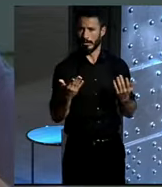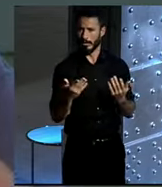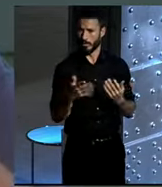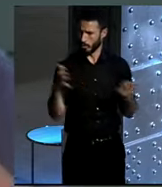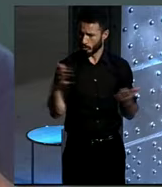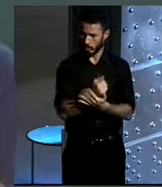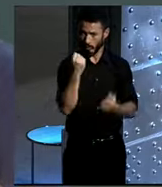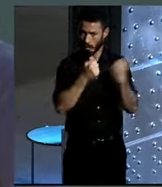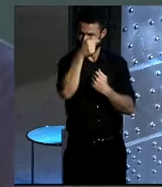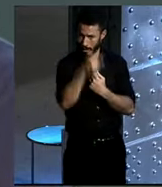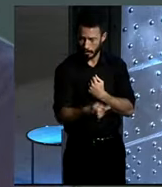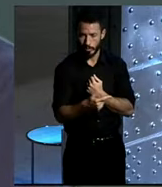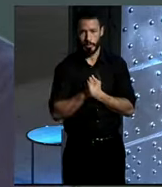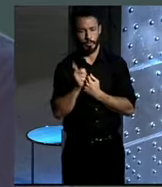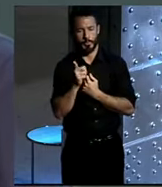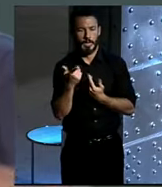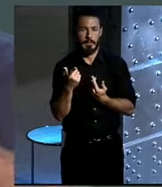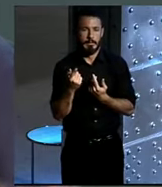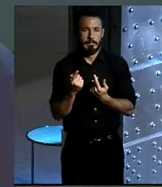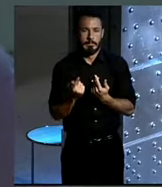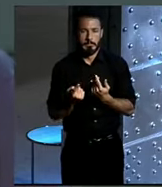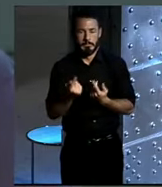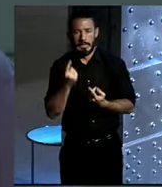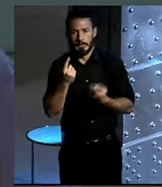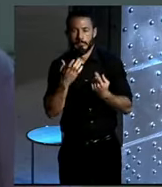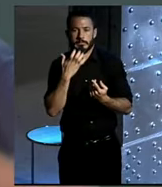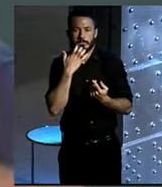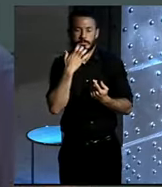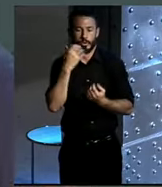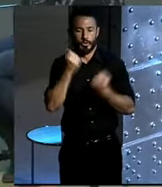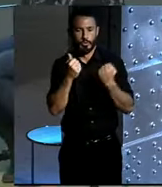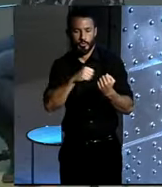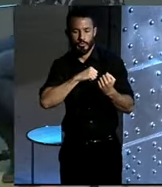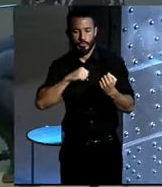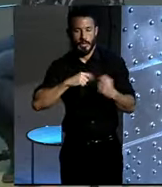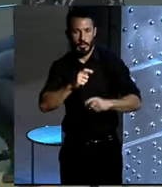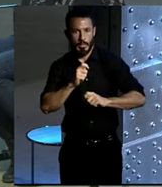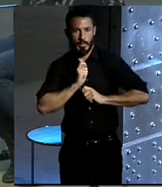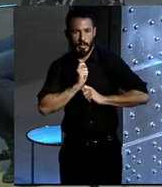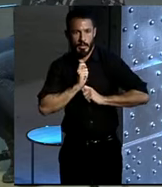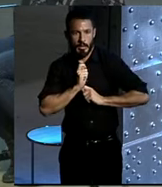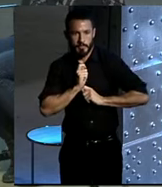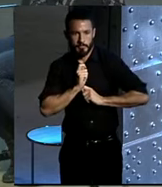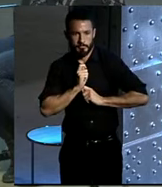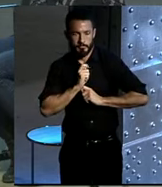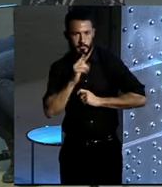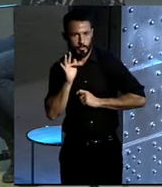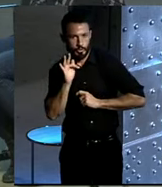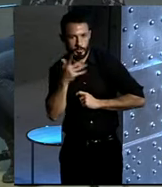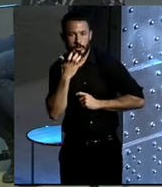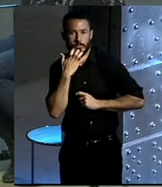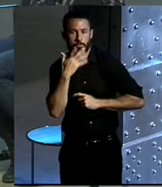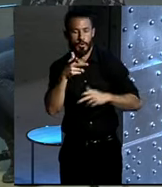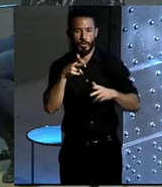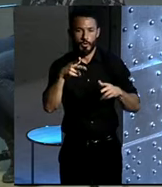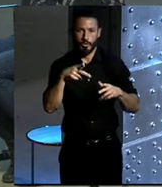los usos individuales y, digamos, para tu propio beneficio, todo el resto, o a nivel social y